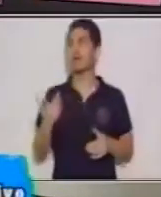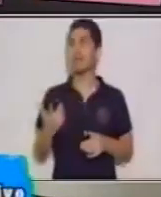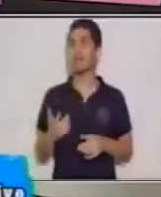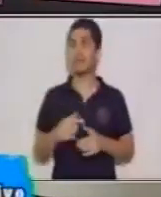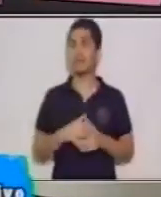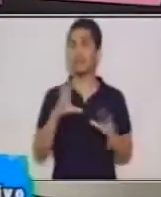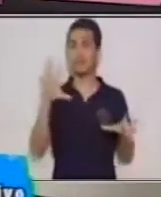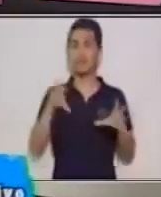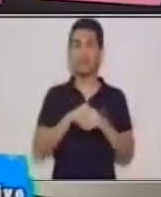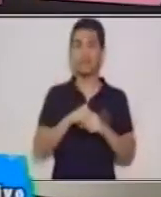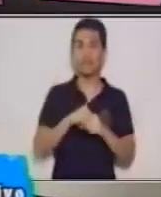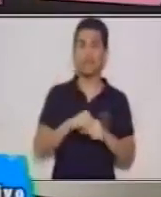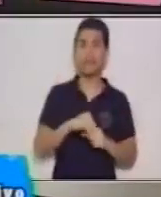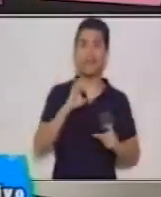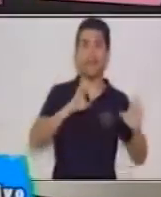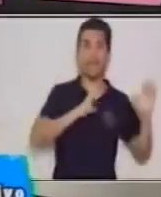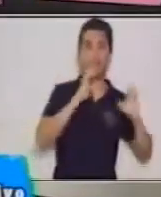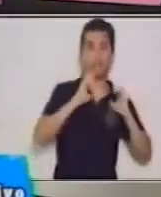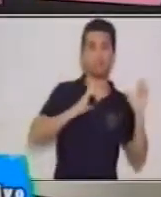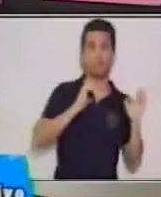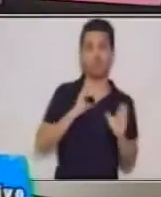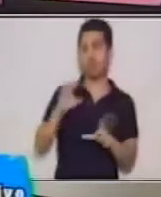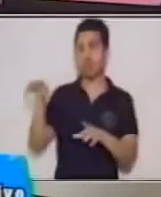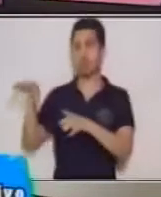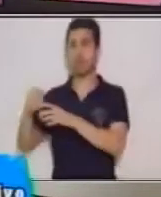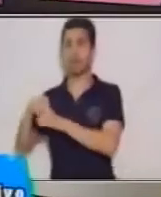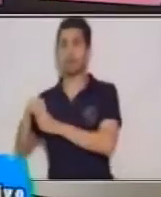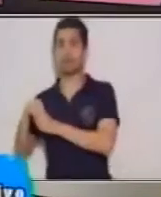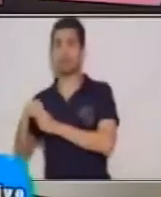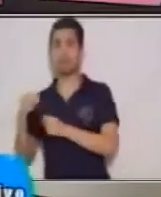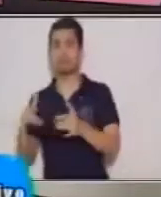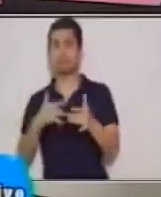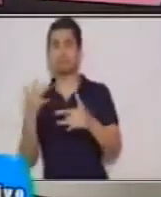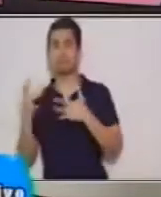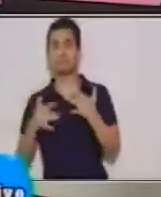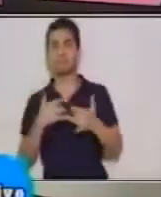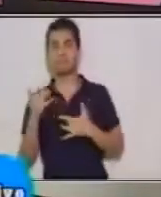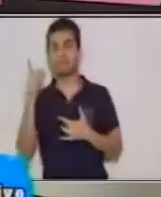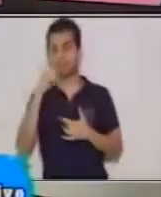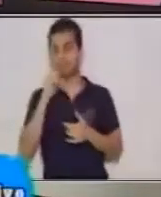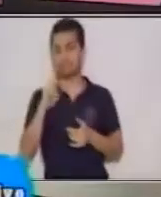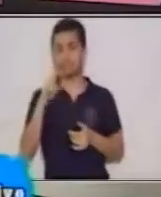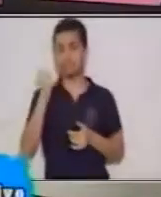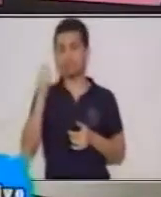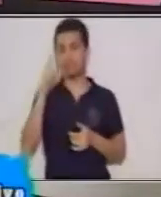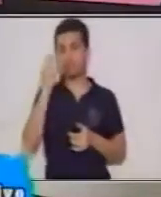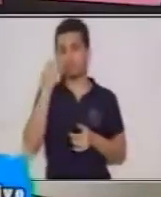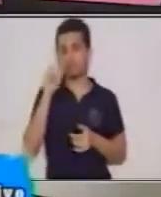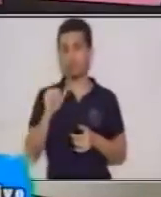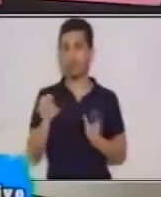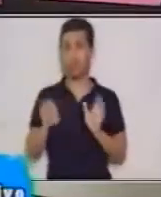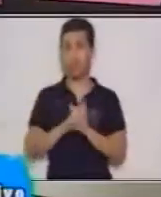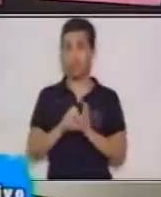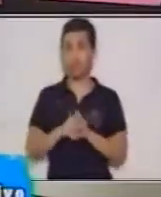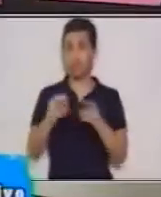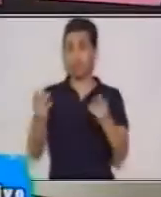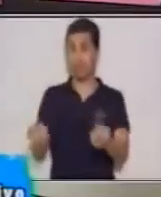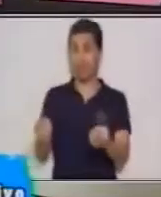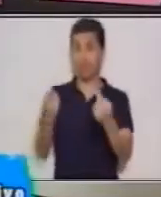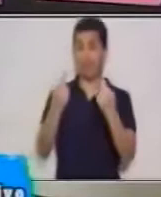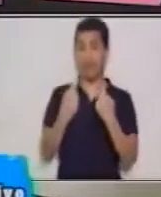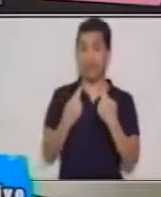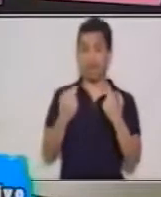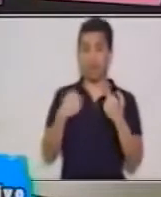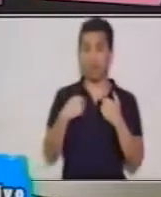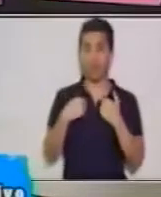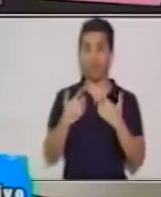incluye una emoción y una sensación. Cuando alguien nos regala algo, ¿cuál es nuestra emoción